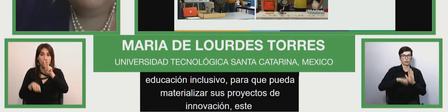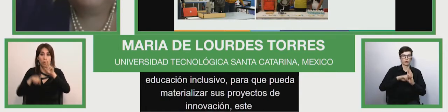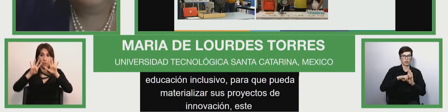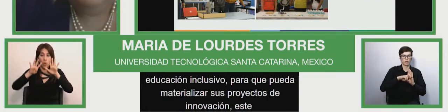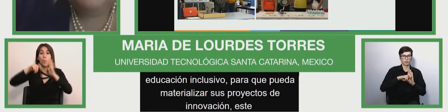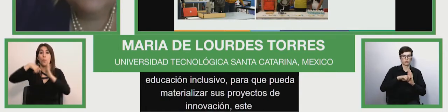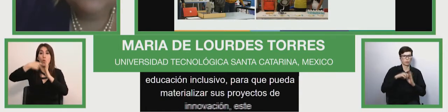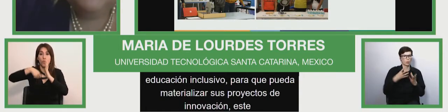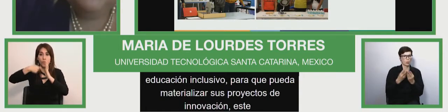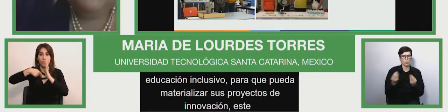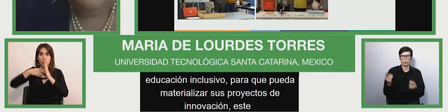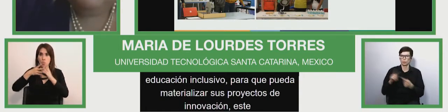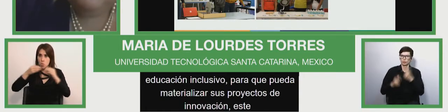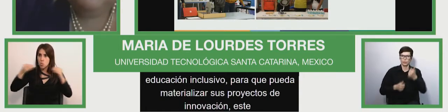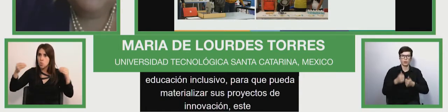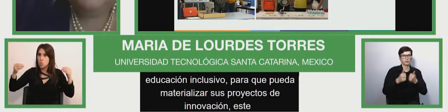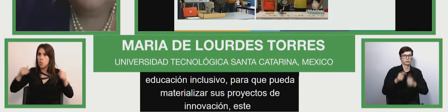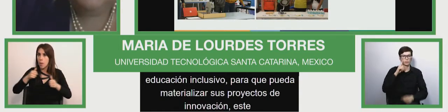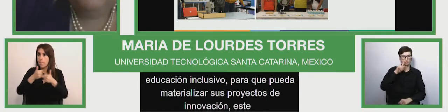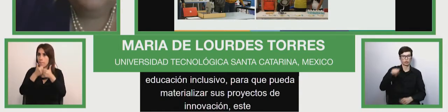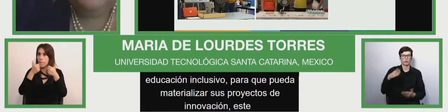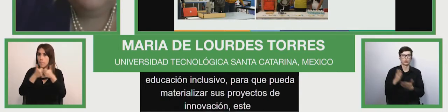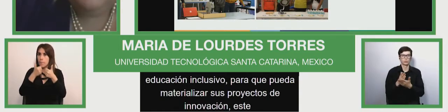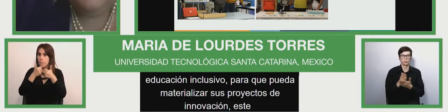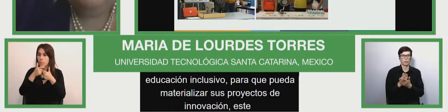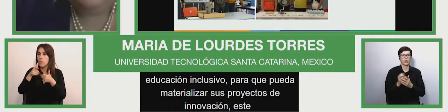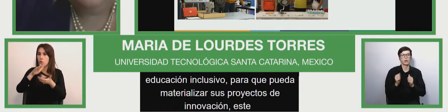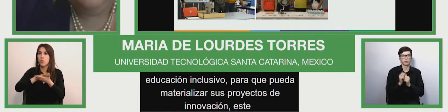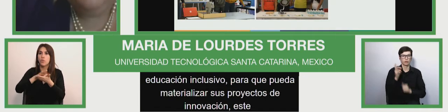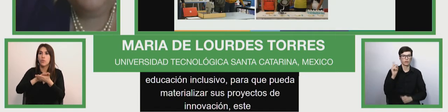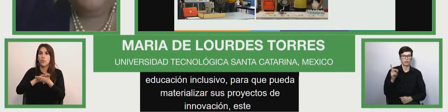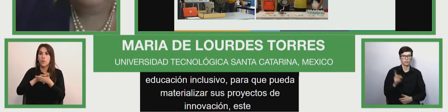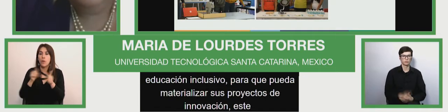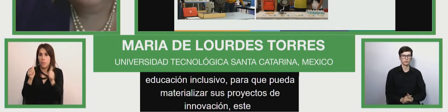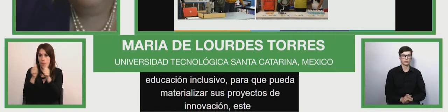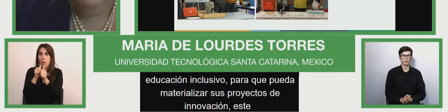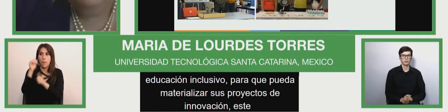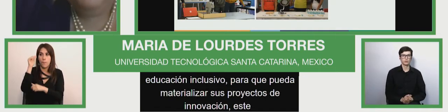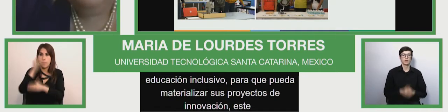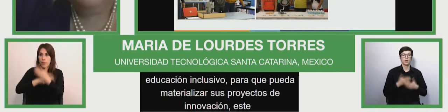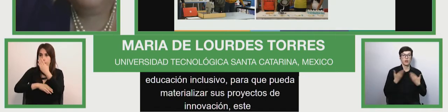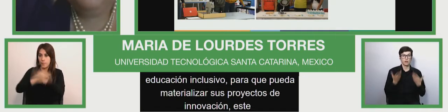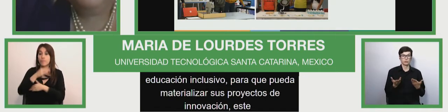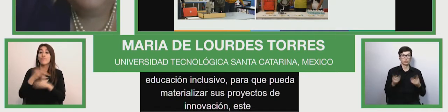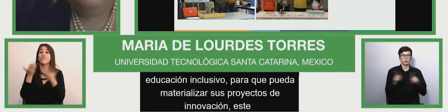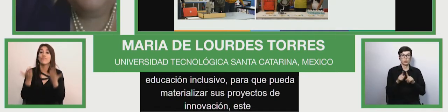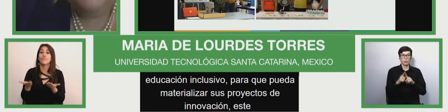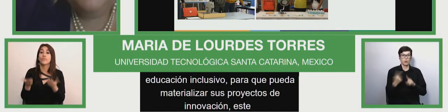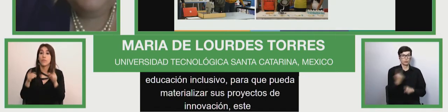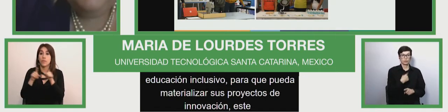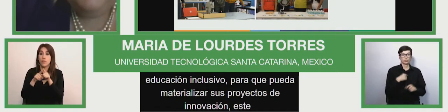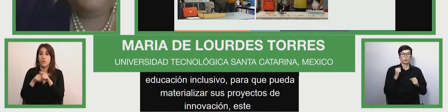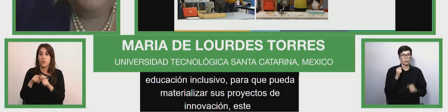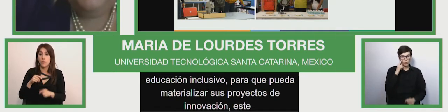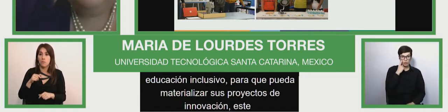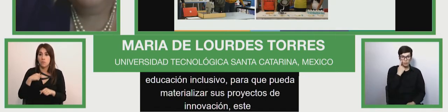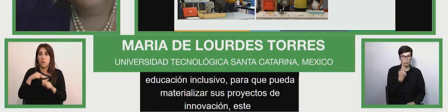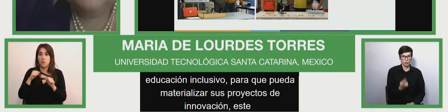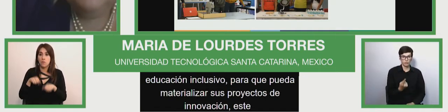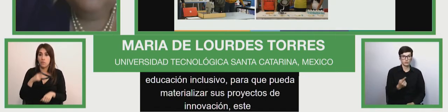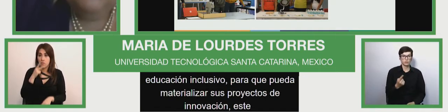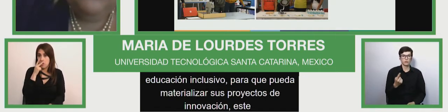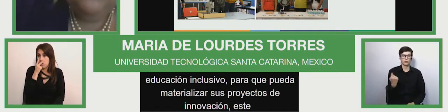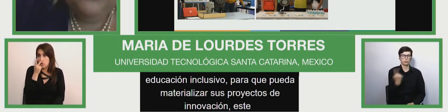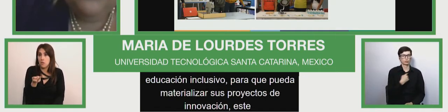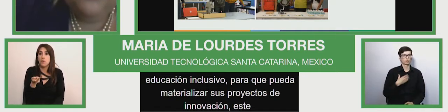participación de todos nuestros estudiantes con discapacidad entonces como podemos observar a nosotros